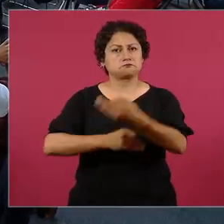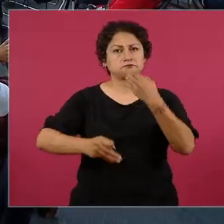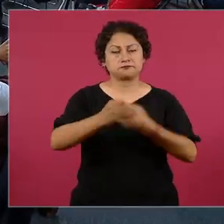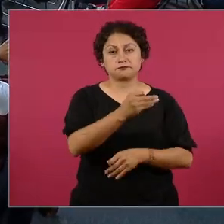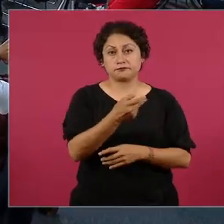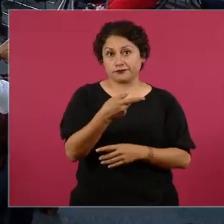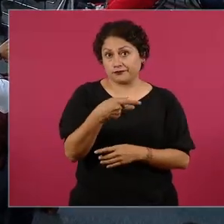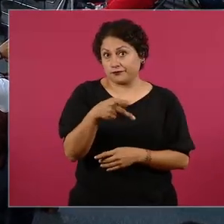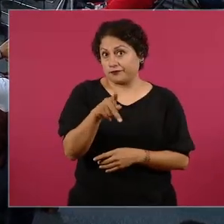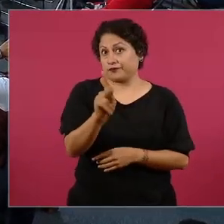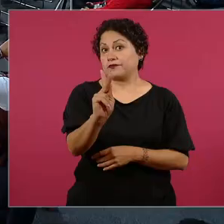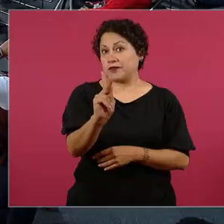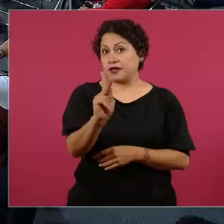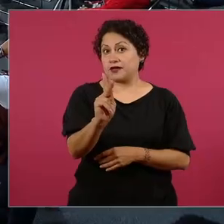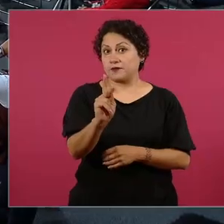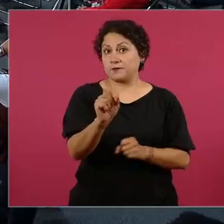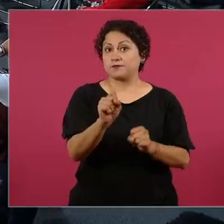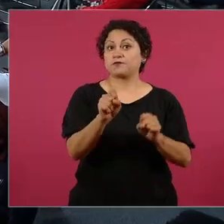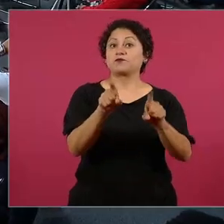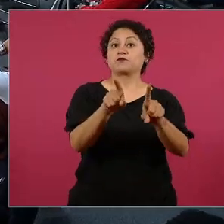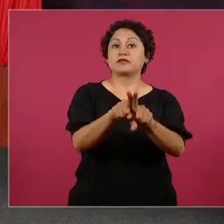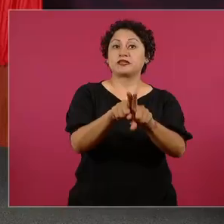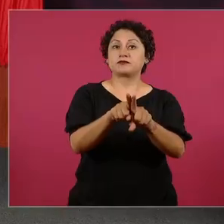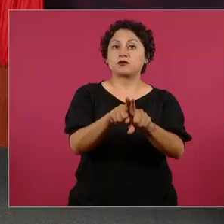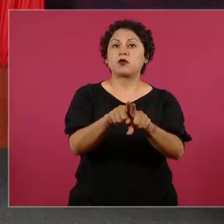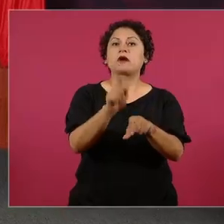decide la mayoría